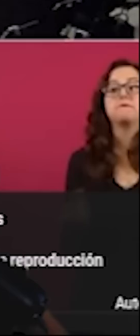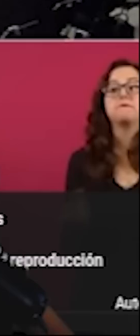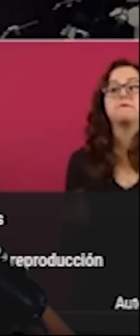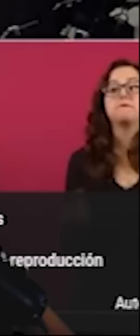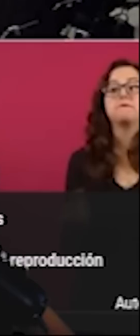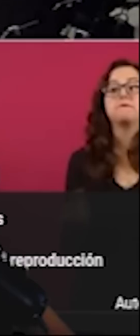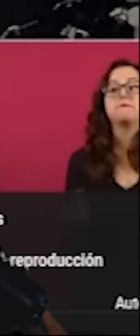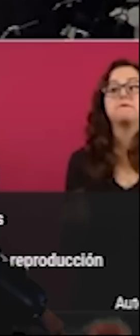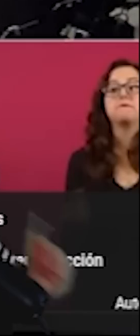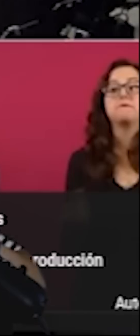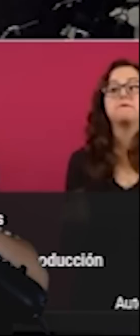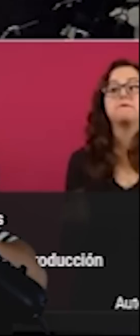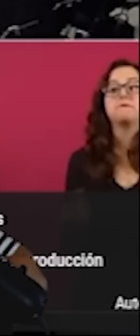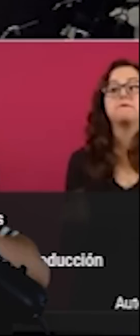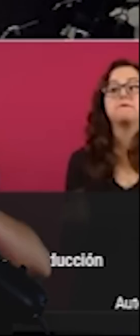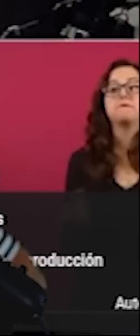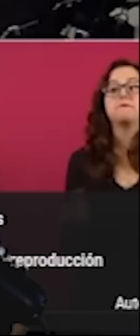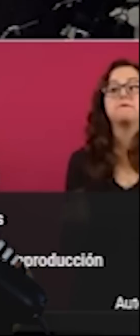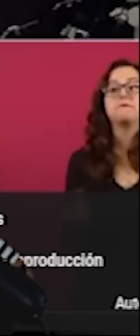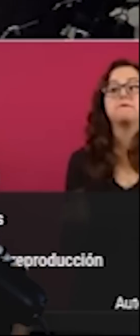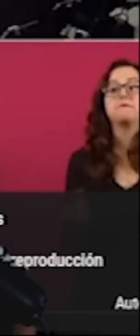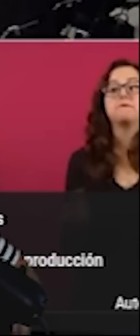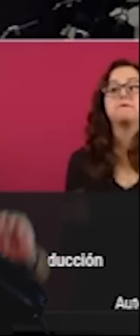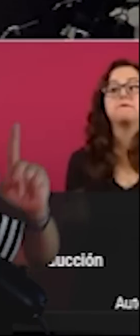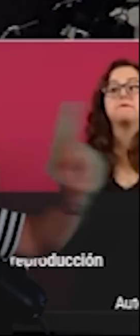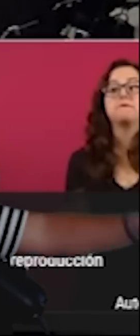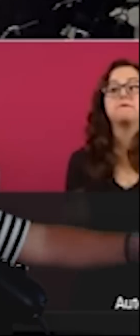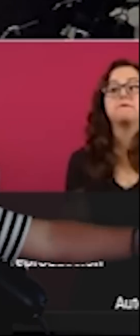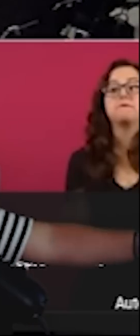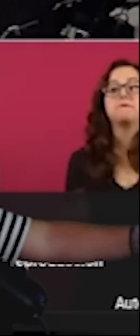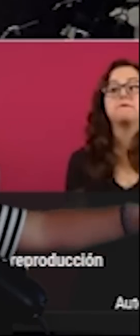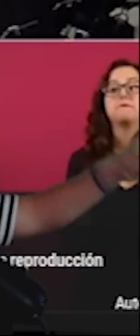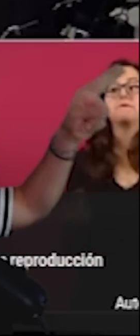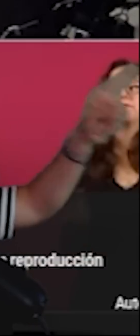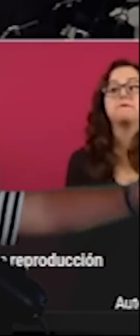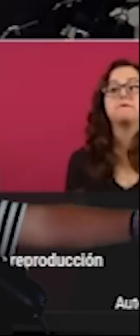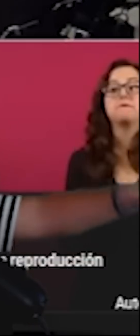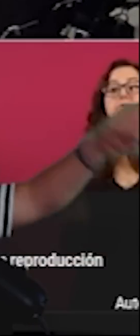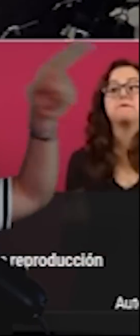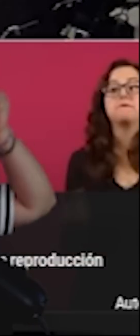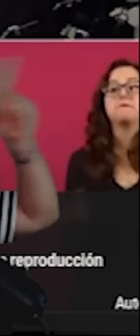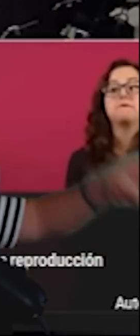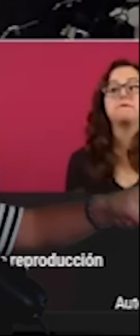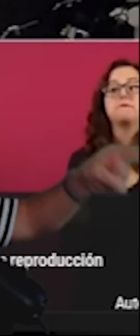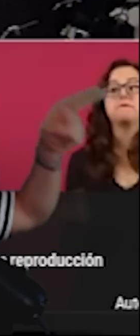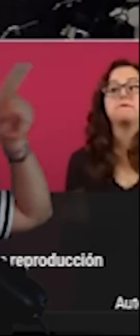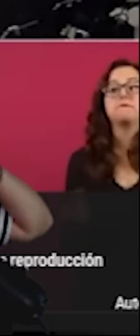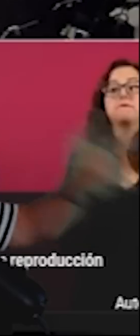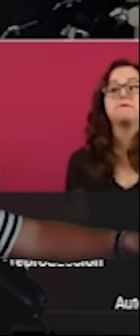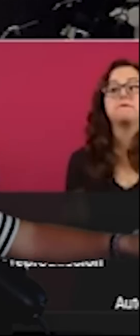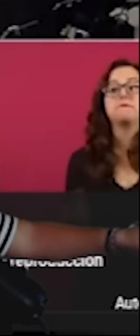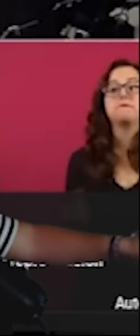que lanza el día de hoy el presidente porque también esto que sucedió esa es culpa de corruptos mezquinos